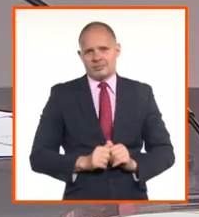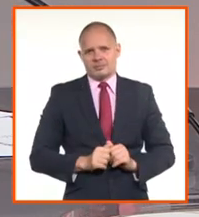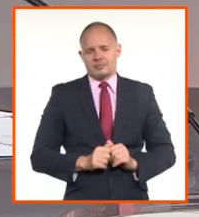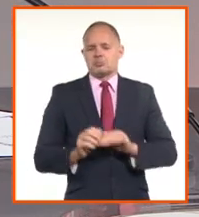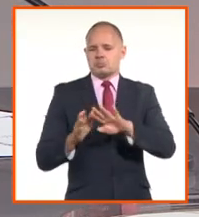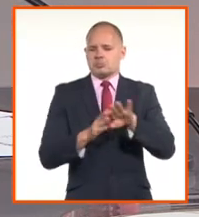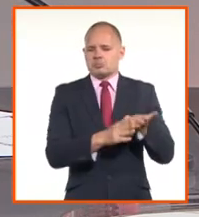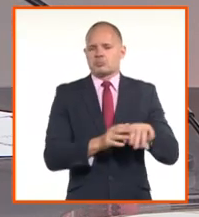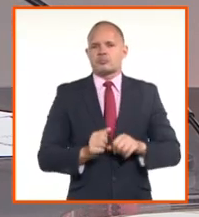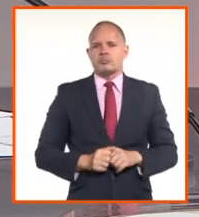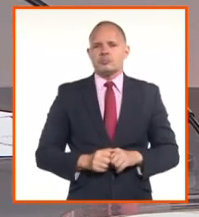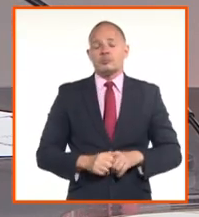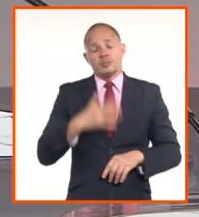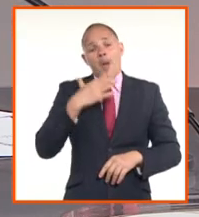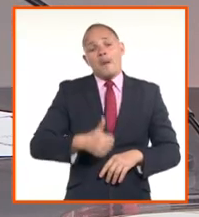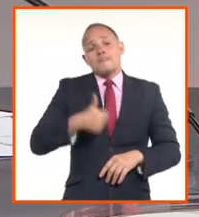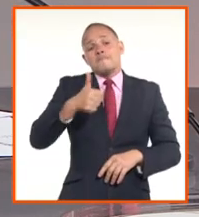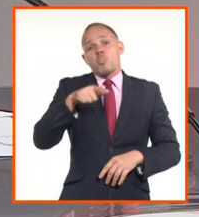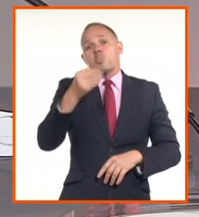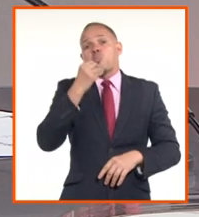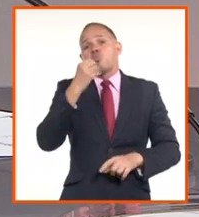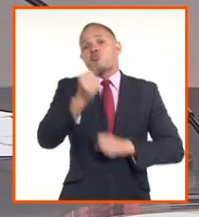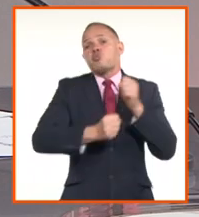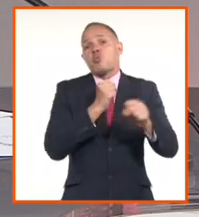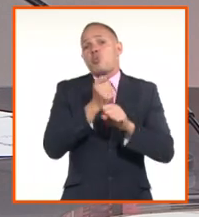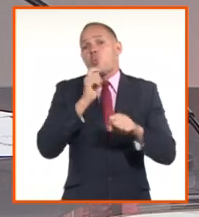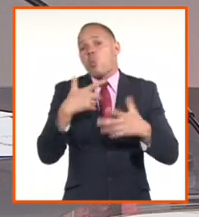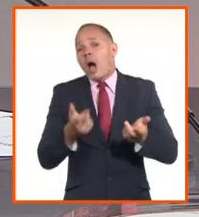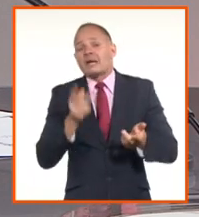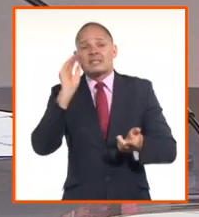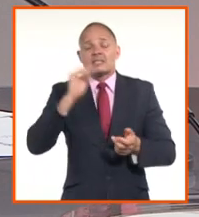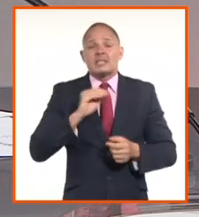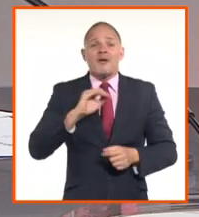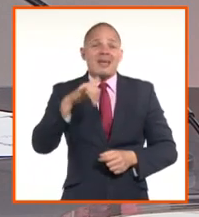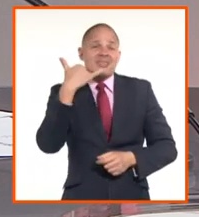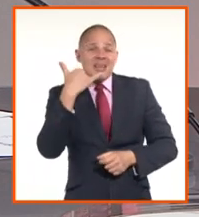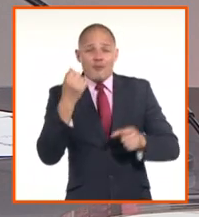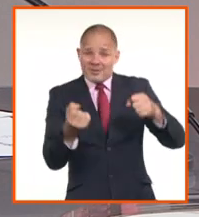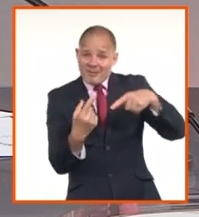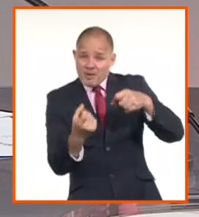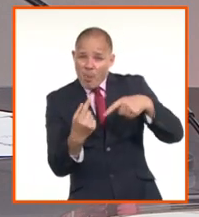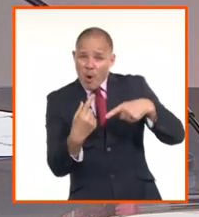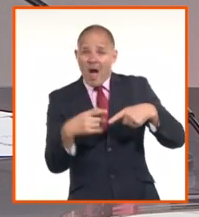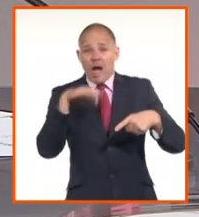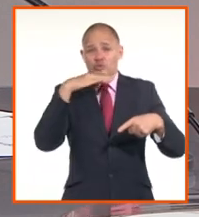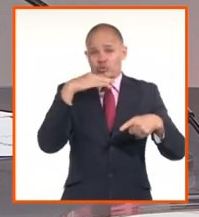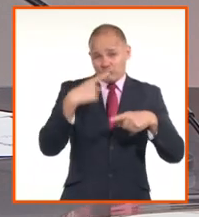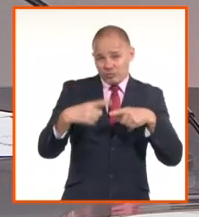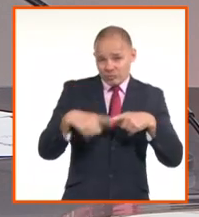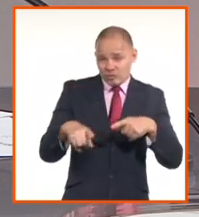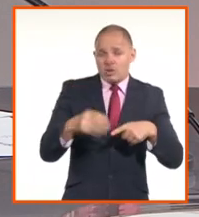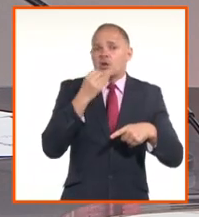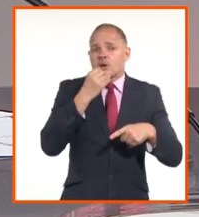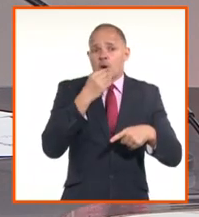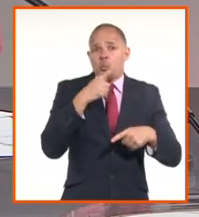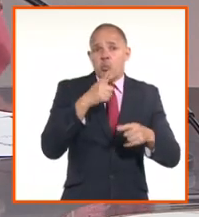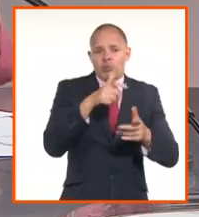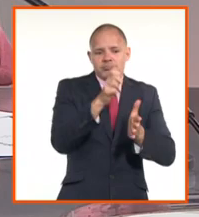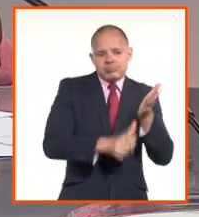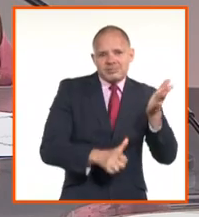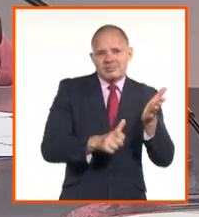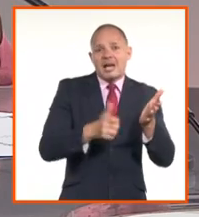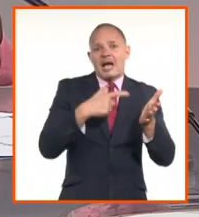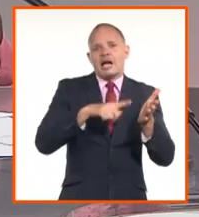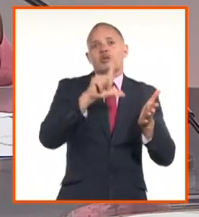como decía, y la compra de la moneda que sea diferente al dólar. Eso es lo que más va a